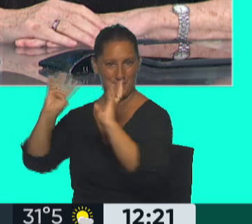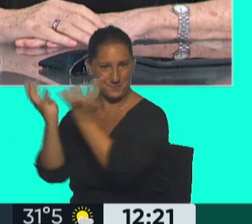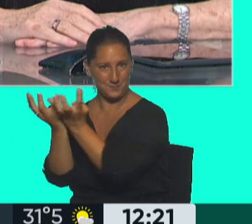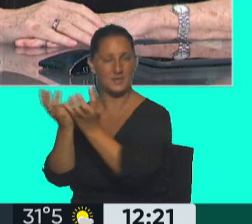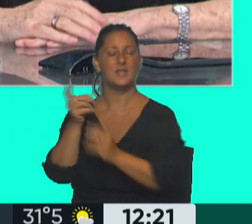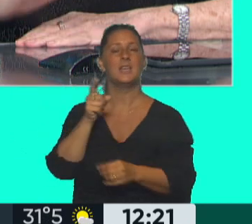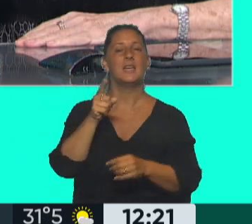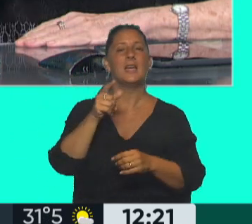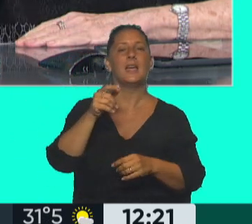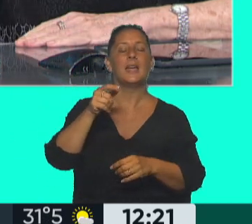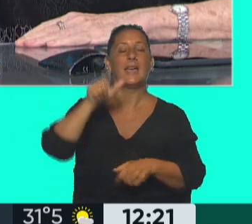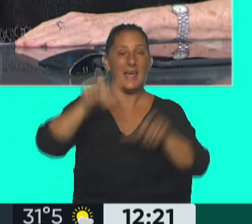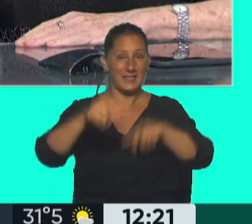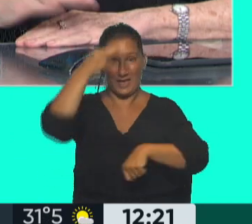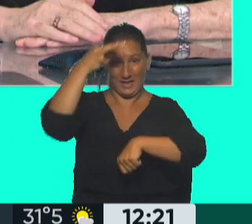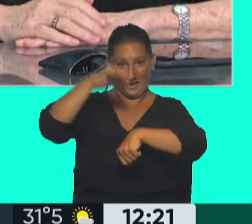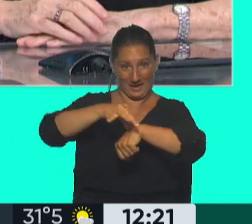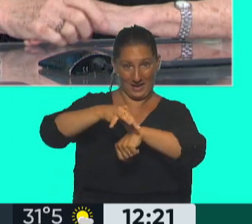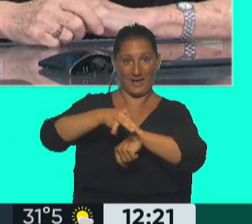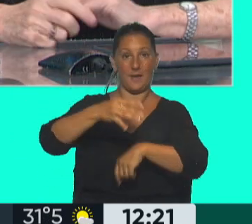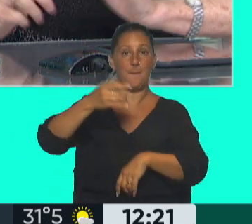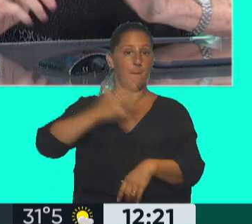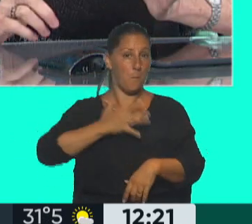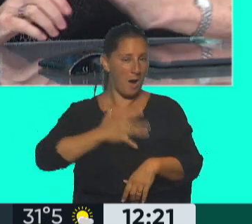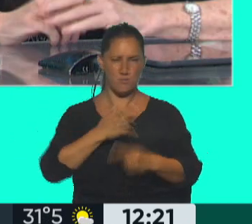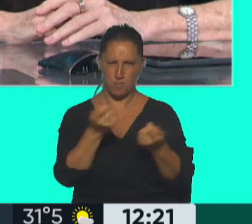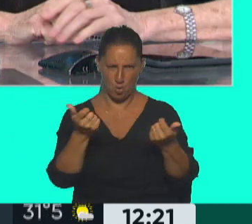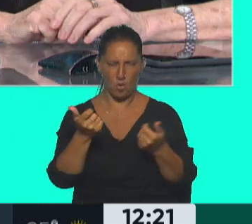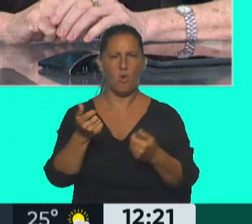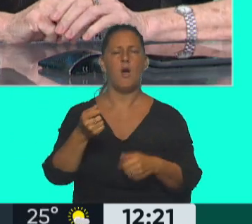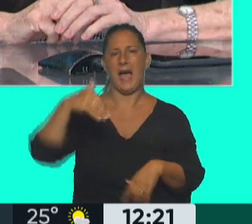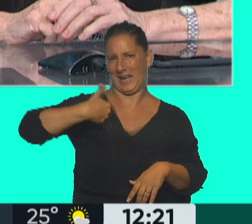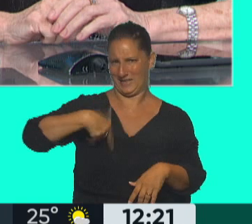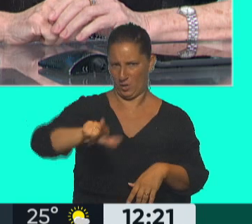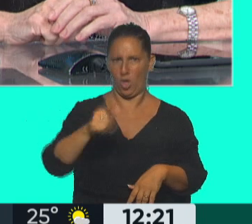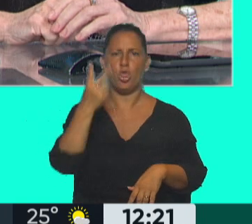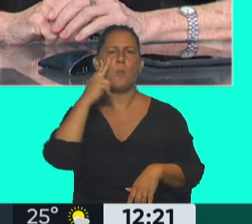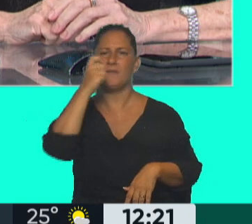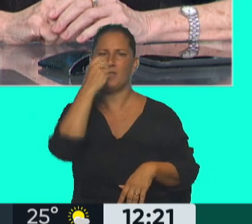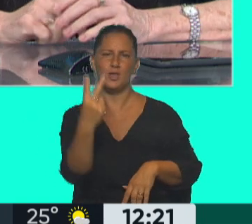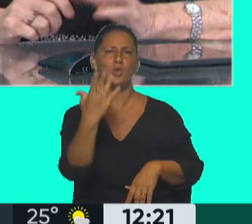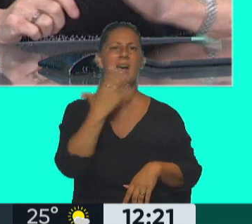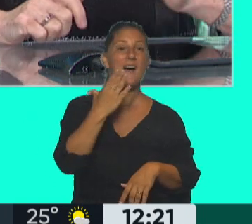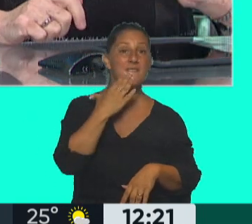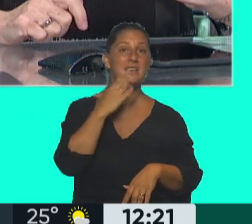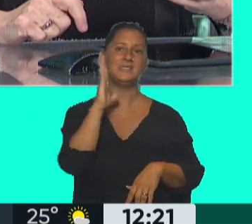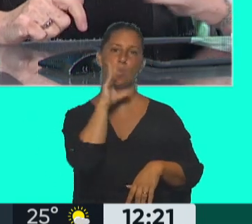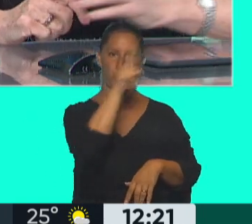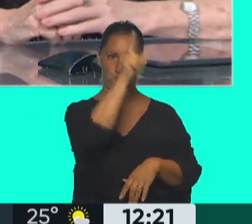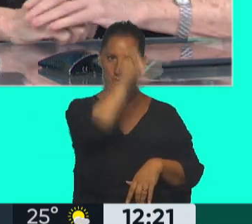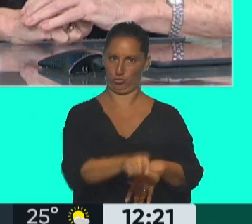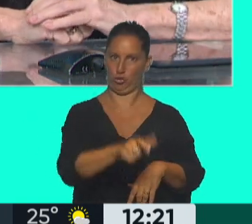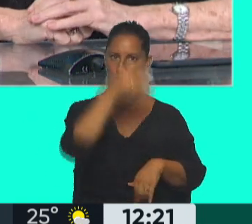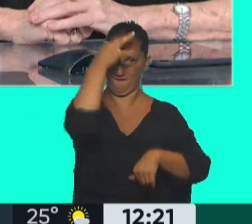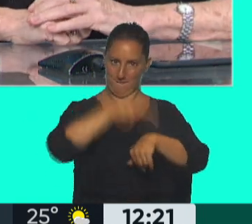son muy, muy, muy escasos, no en Argentina. Se detectó un caso en abril de 2022 en Estados Unidos y otro caso